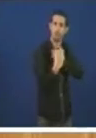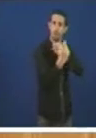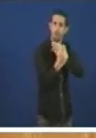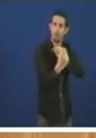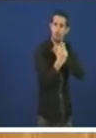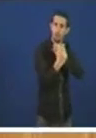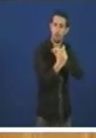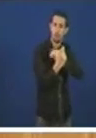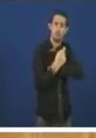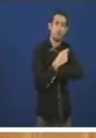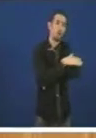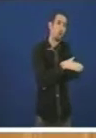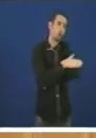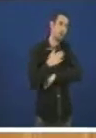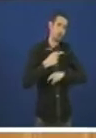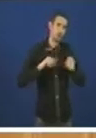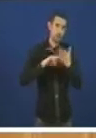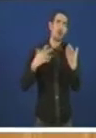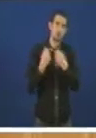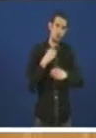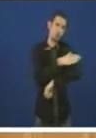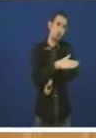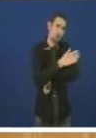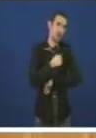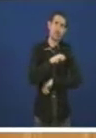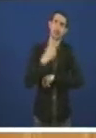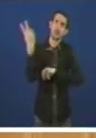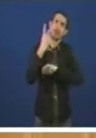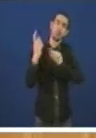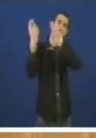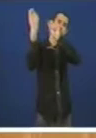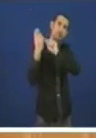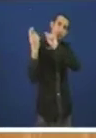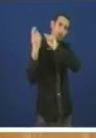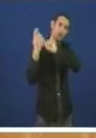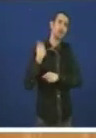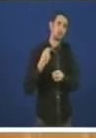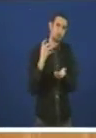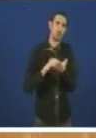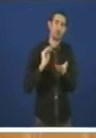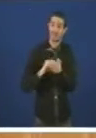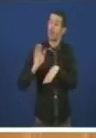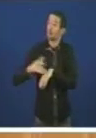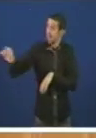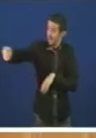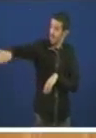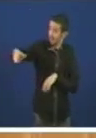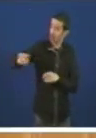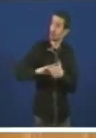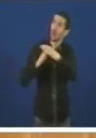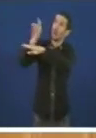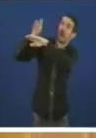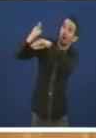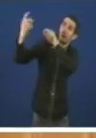actual goberno da xunta. Recordolle coa actual goberno estaba ausente alomenos para os galegos e as galegas e vostedes